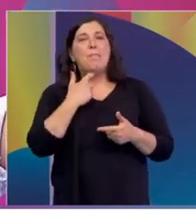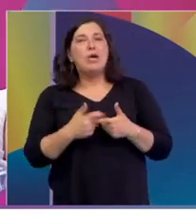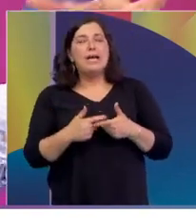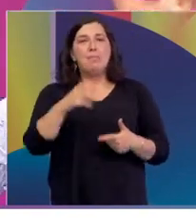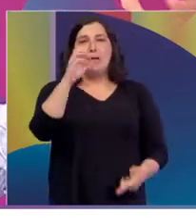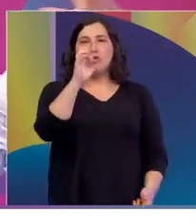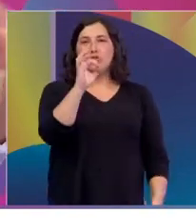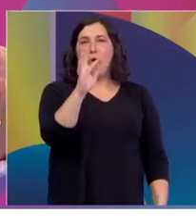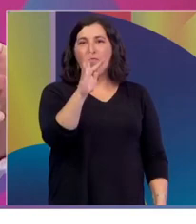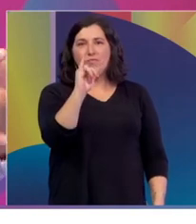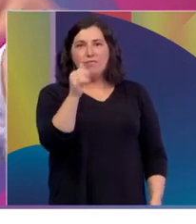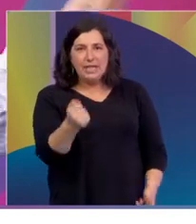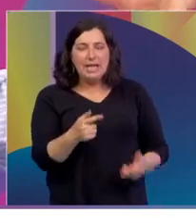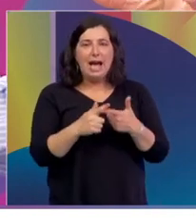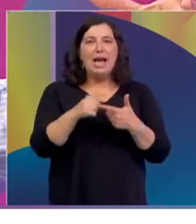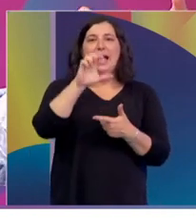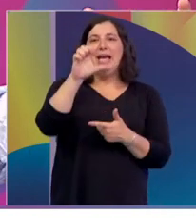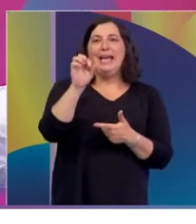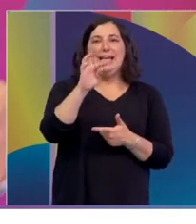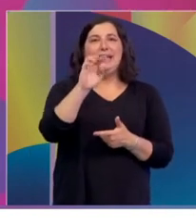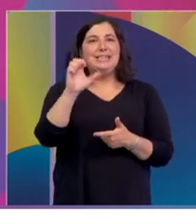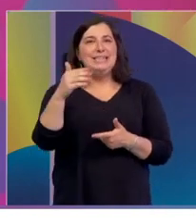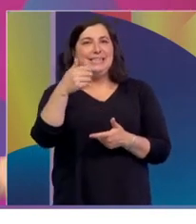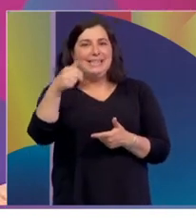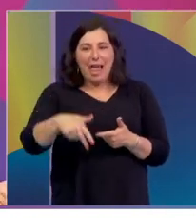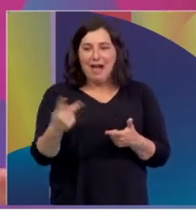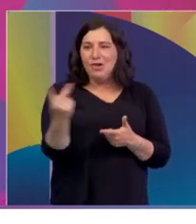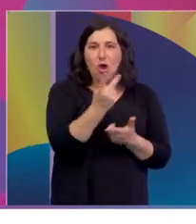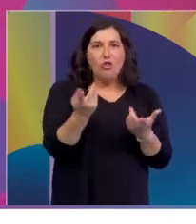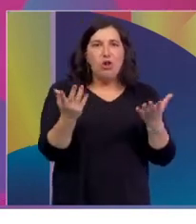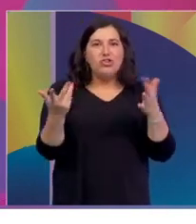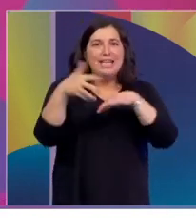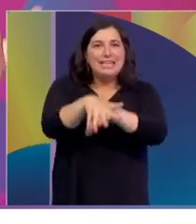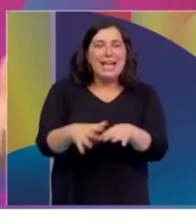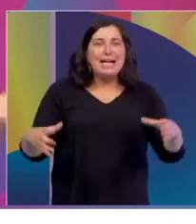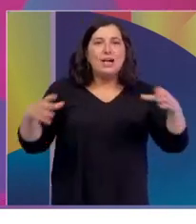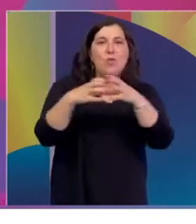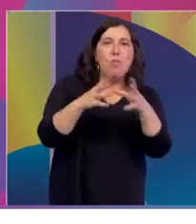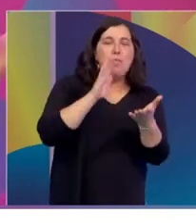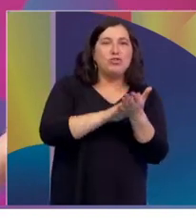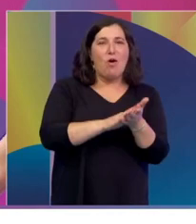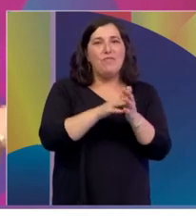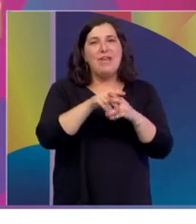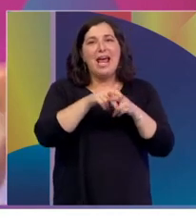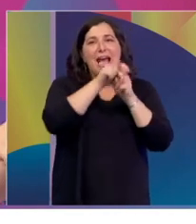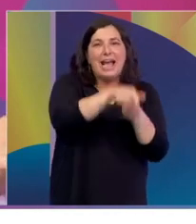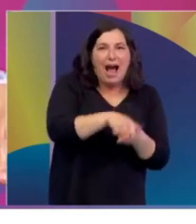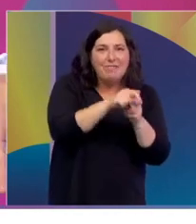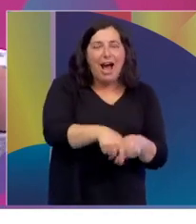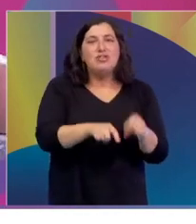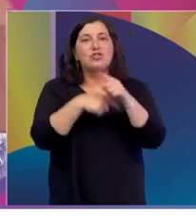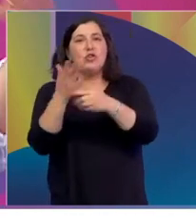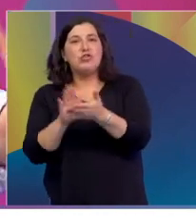Esteban Vieta que están haciendo un proyecto cruzado de payasos y caballos y yo no podía creer. O Rubén, de Street Basket de Libertad, que ahora están,